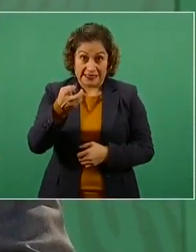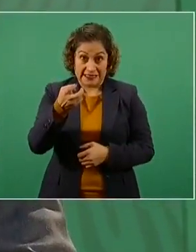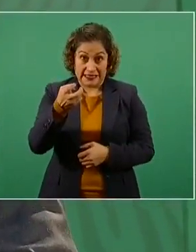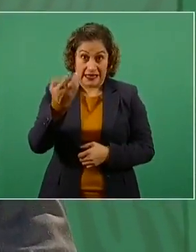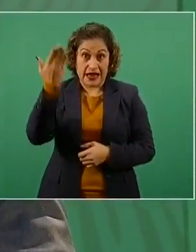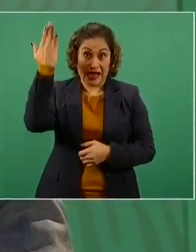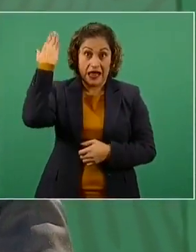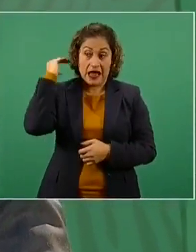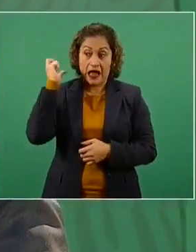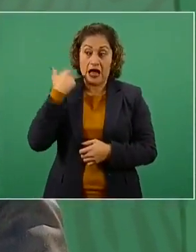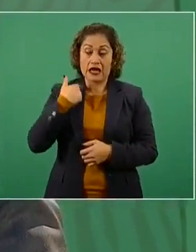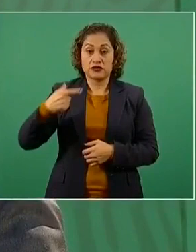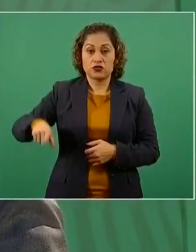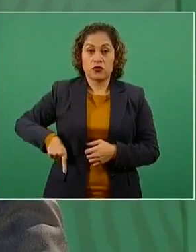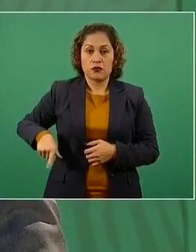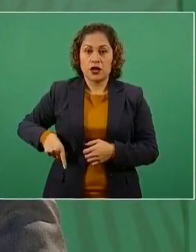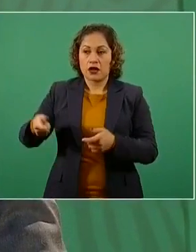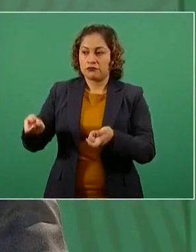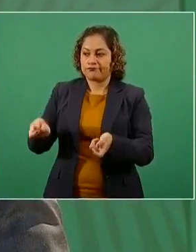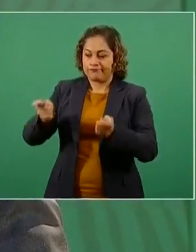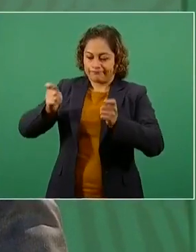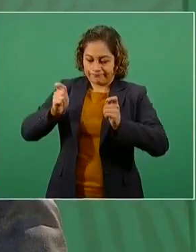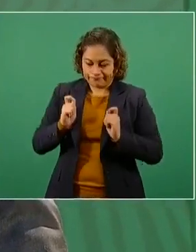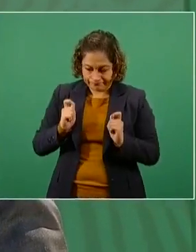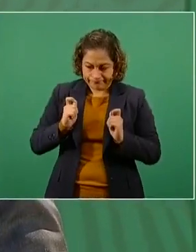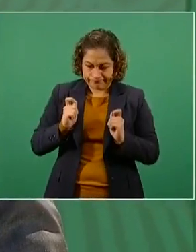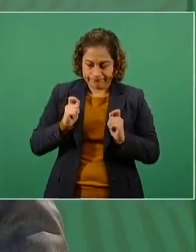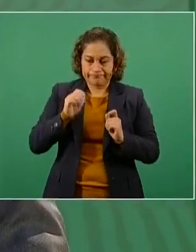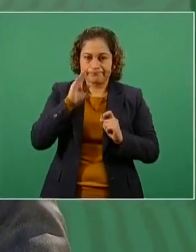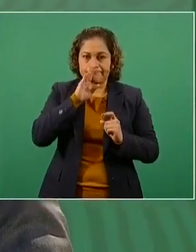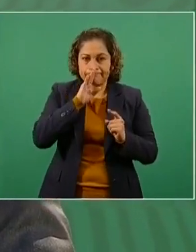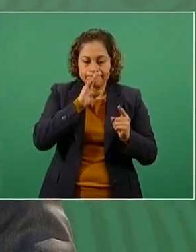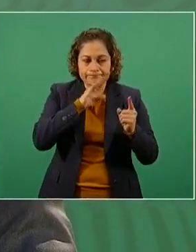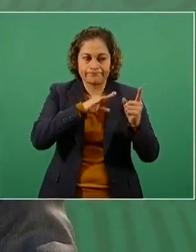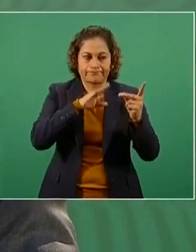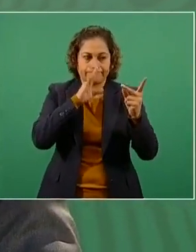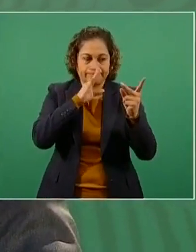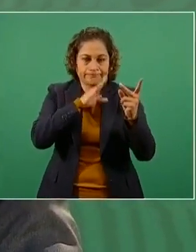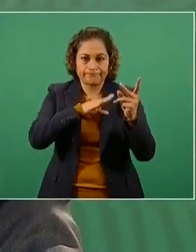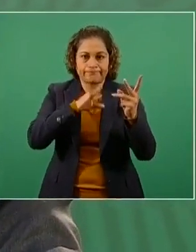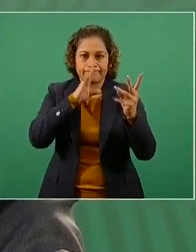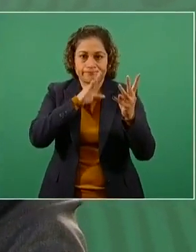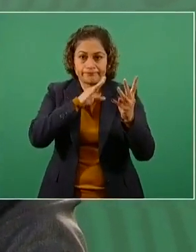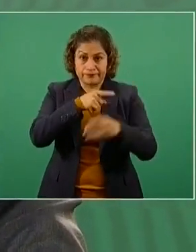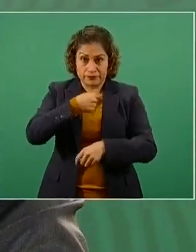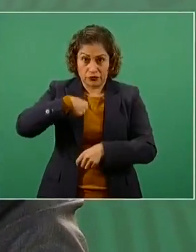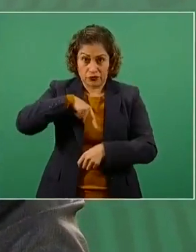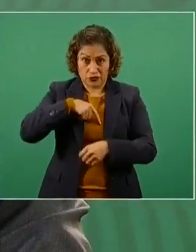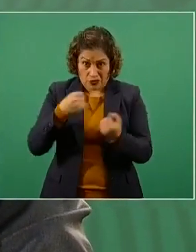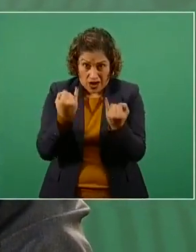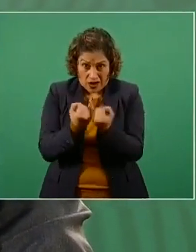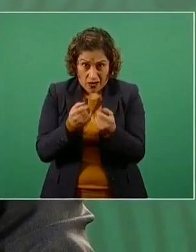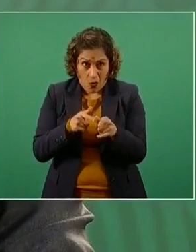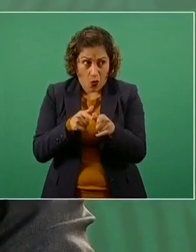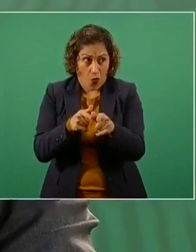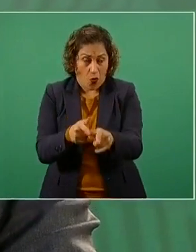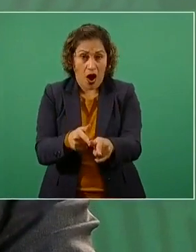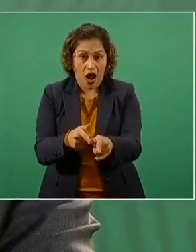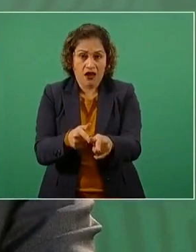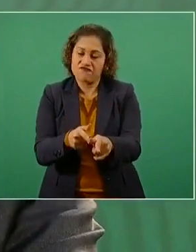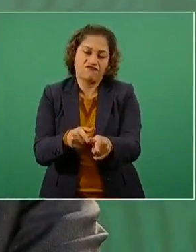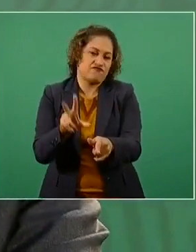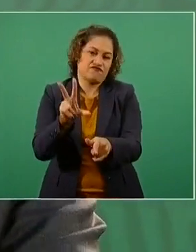vamos a permitir retrocesos. Y todo esto por los